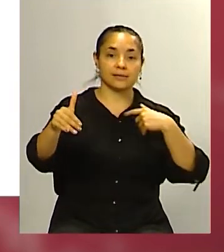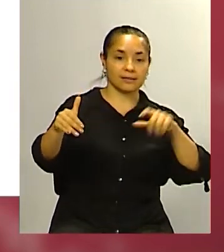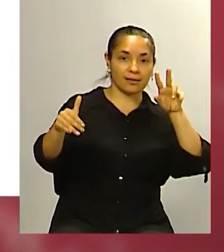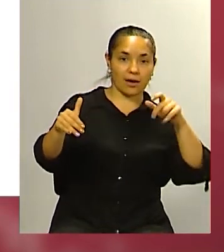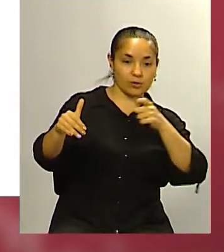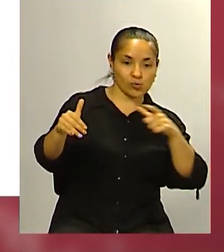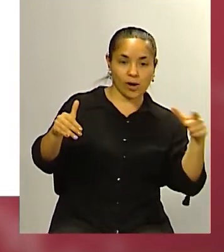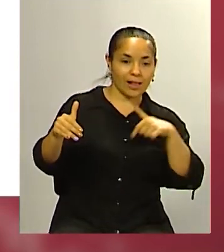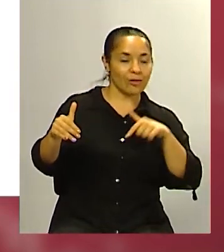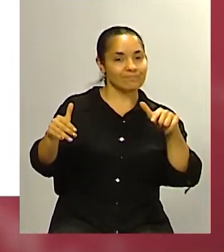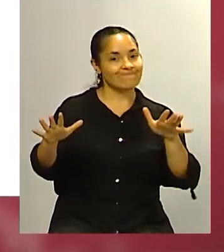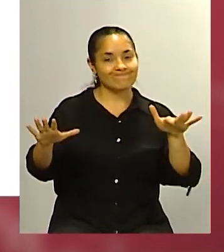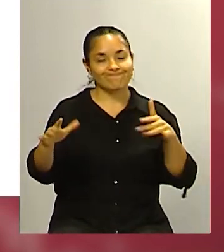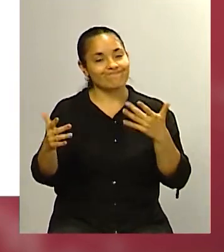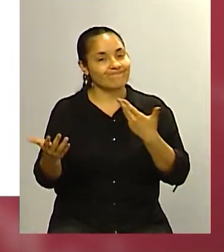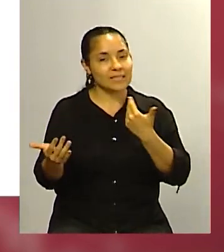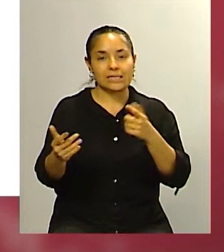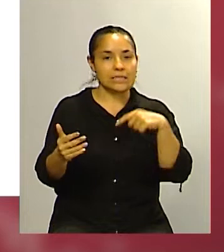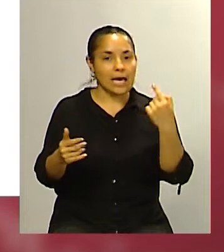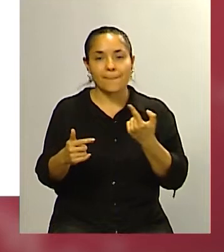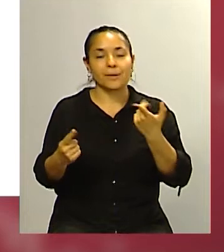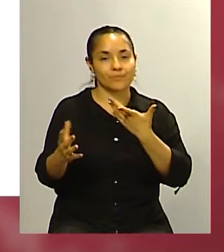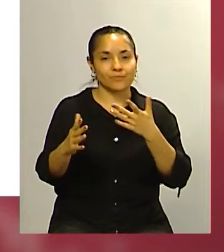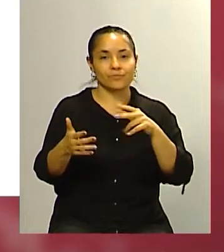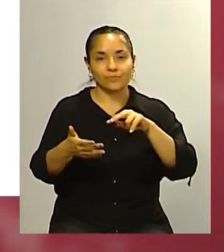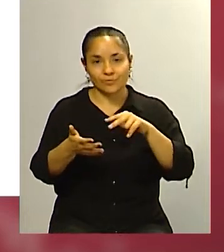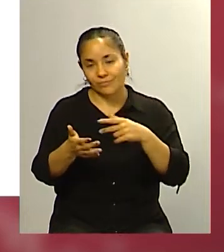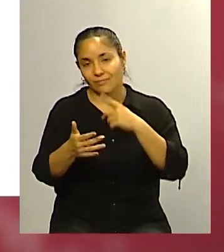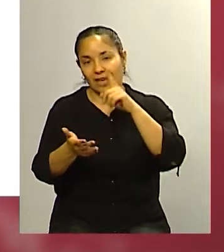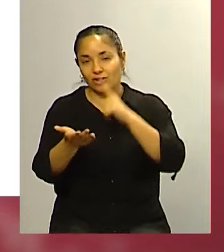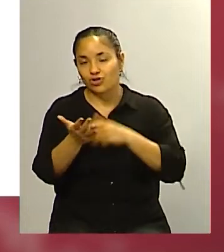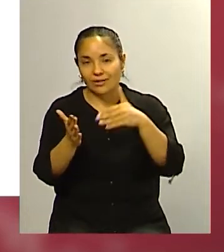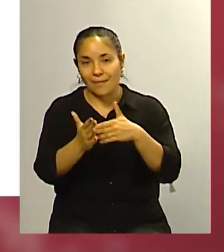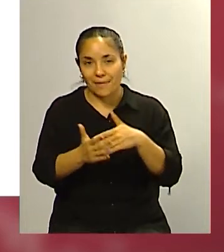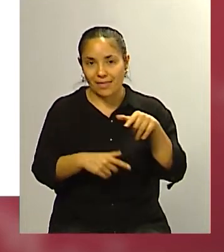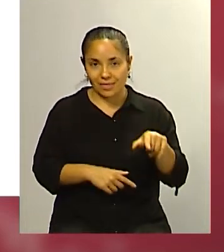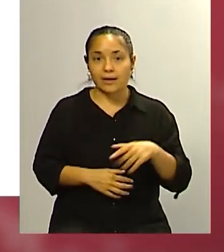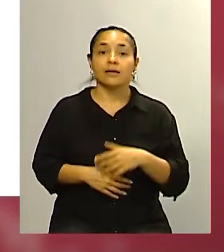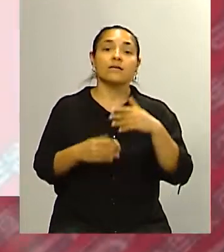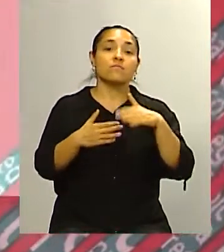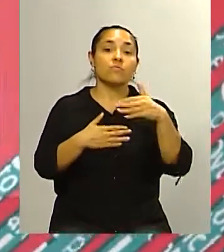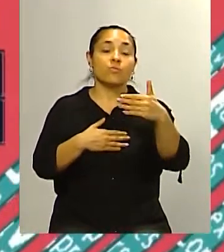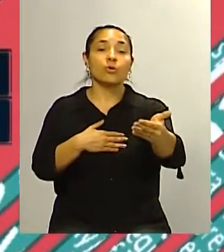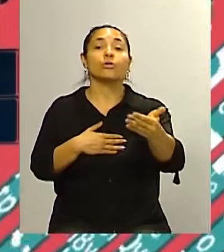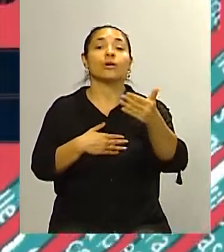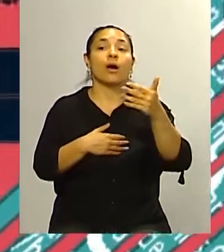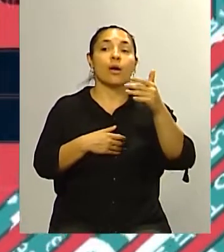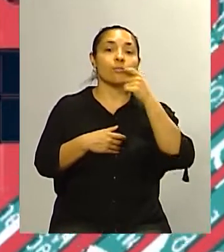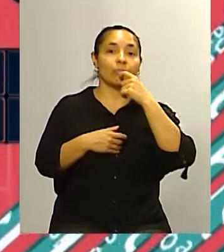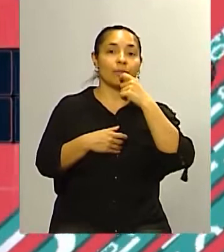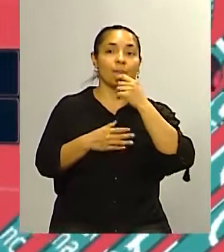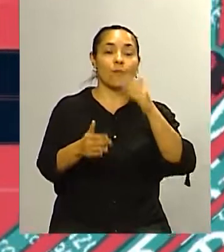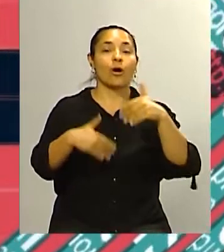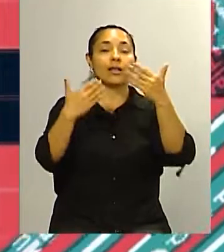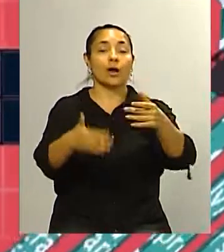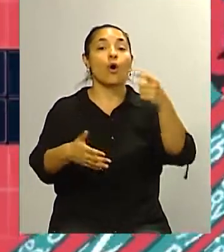planeado medidas para el año que viene incluso en las últimas horas se hablaba de una nueva moratoria para poder jubilarse a